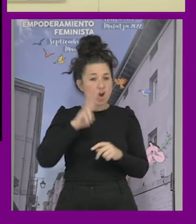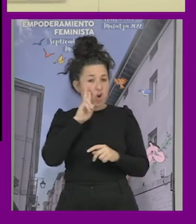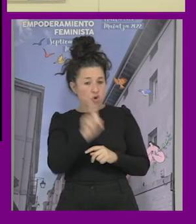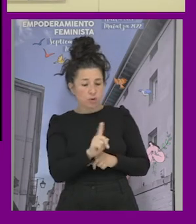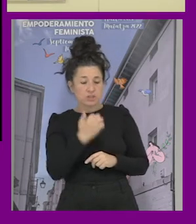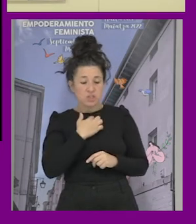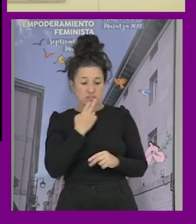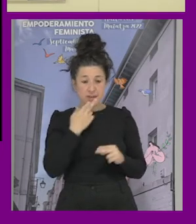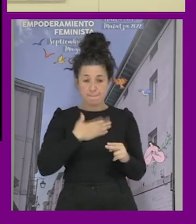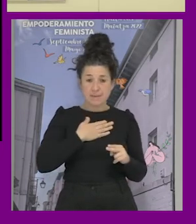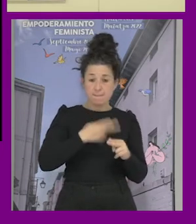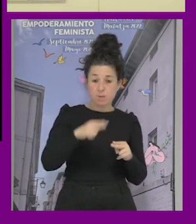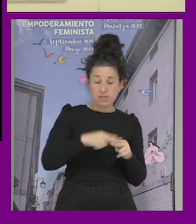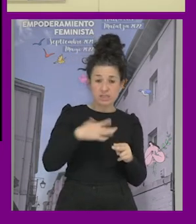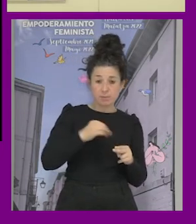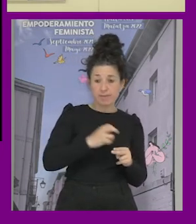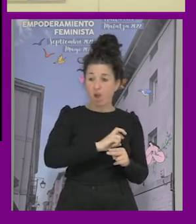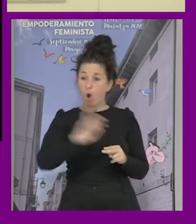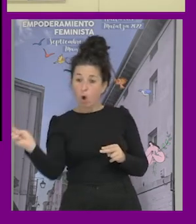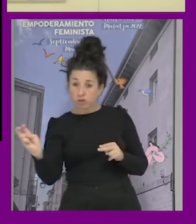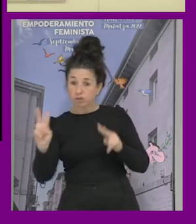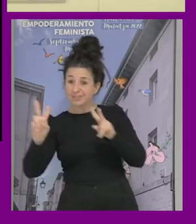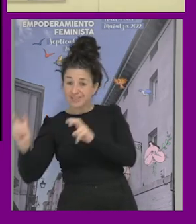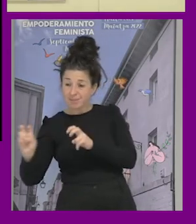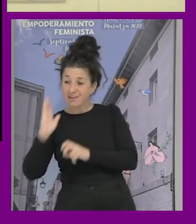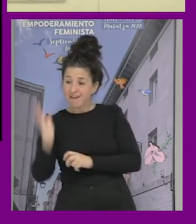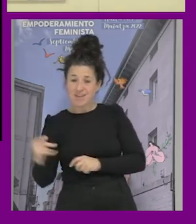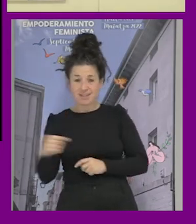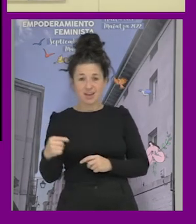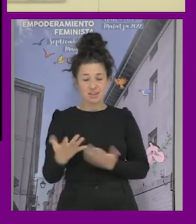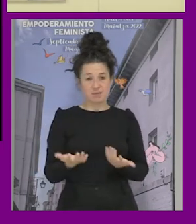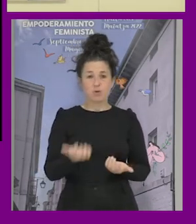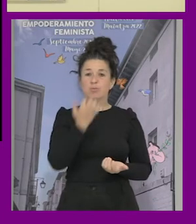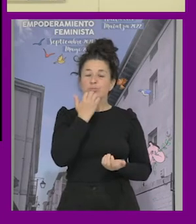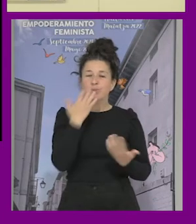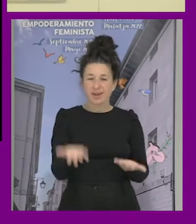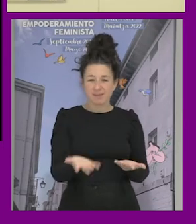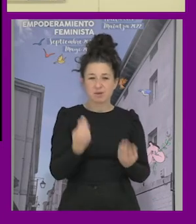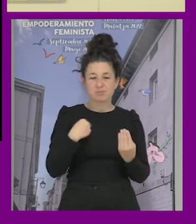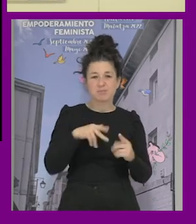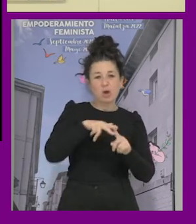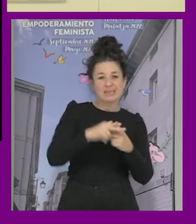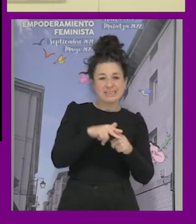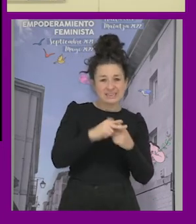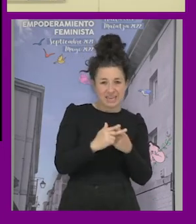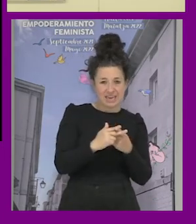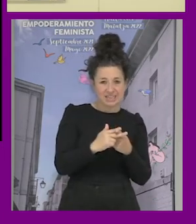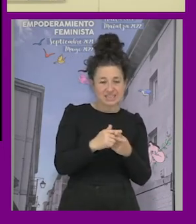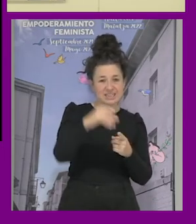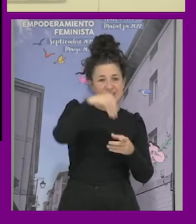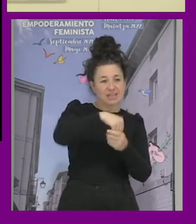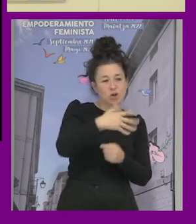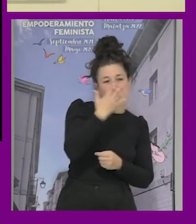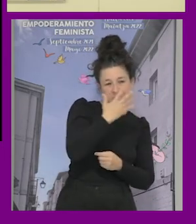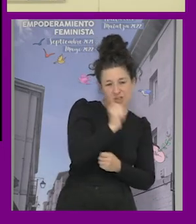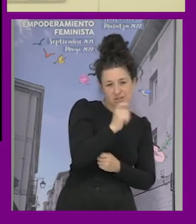está afectando negativamente en relación a otros ejes es lo que os decía por ejemplo en relación a los talleres y a los sospechosos habituales si yo